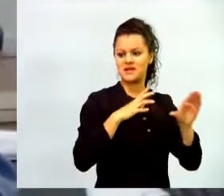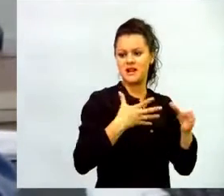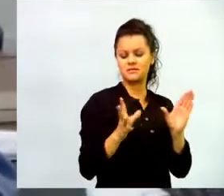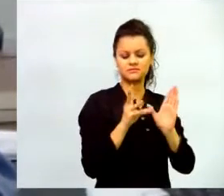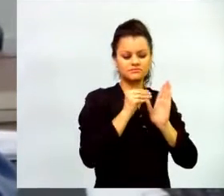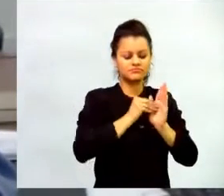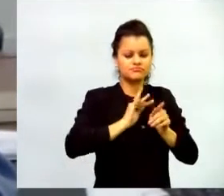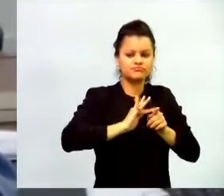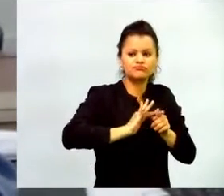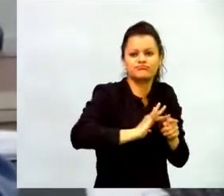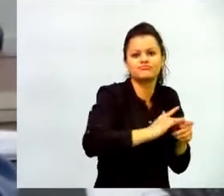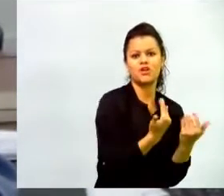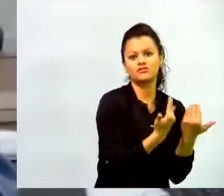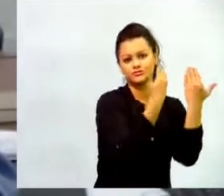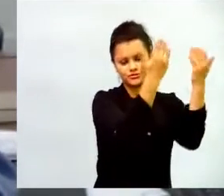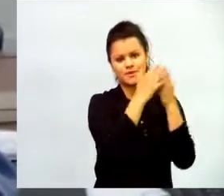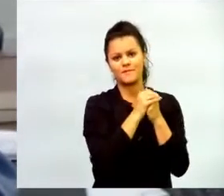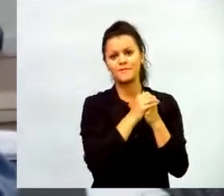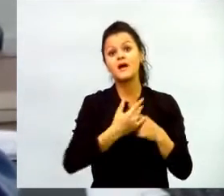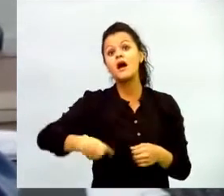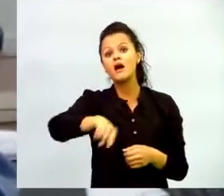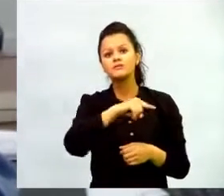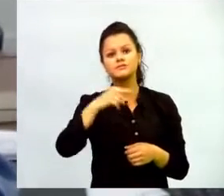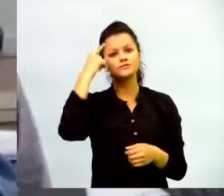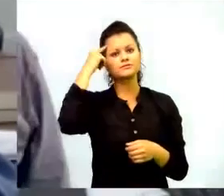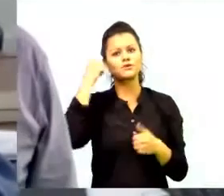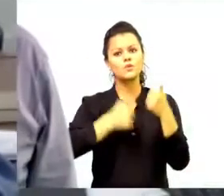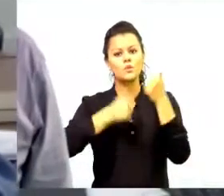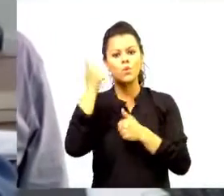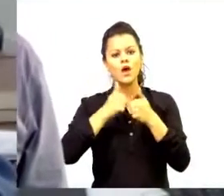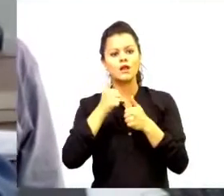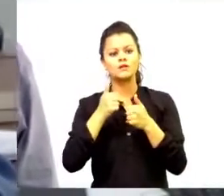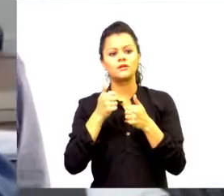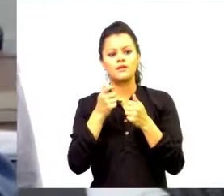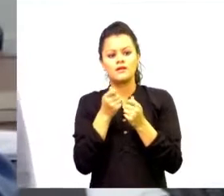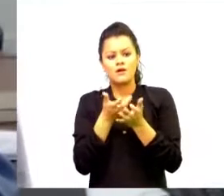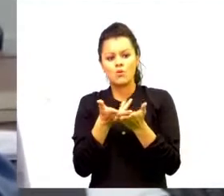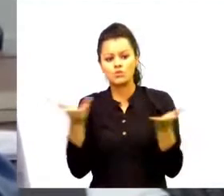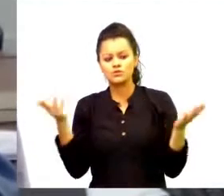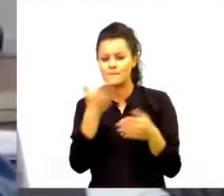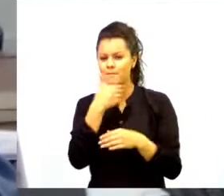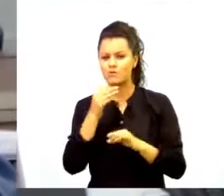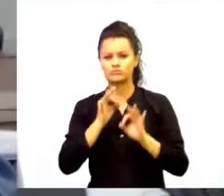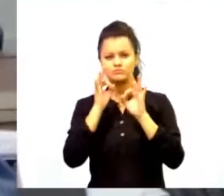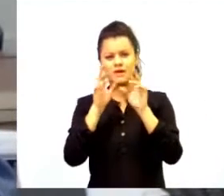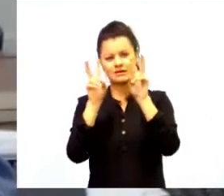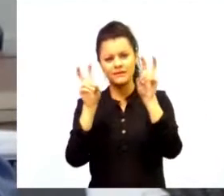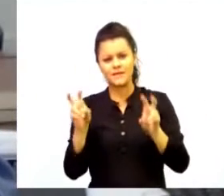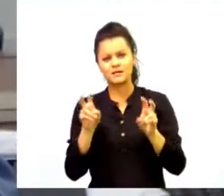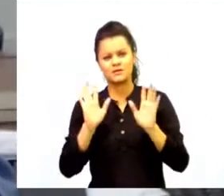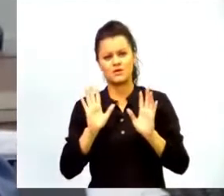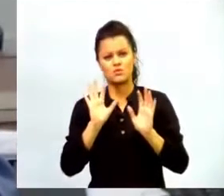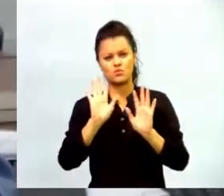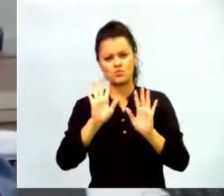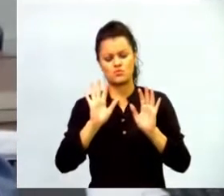puedan encontrar cuál es el recurso más idóneo para una temática y para su disciplina. Lo interesante es que vamos a manejar cinco disciplinas y los